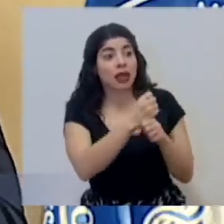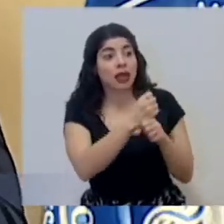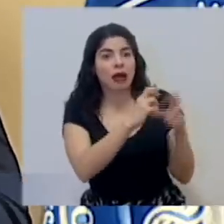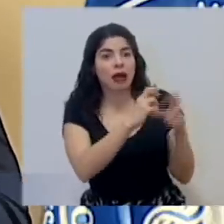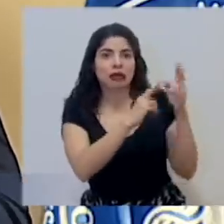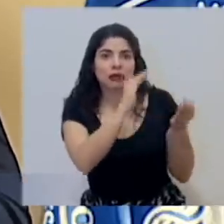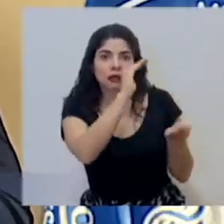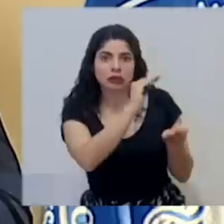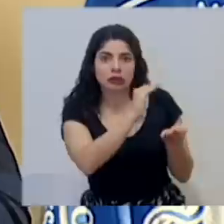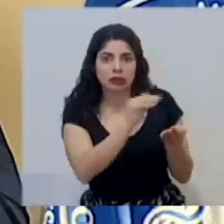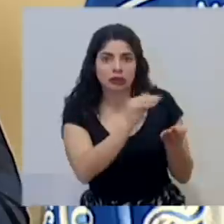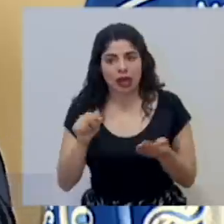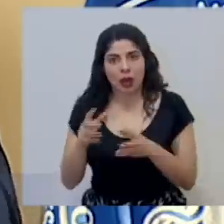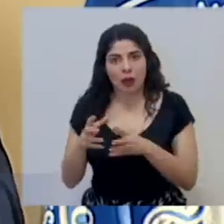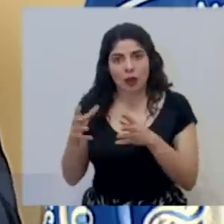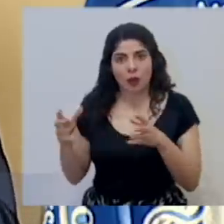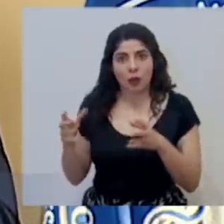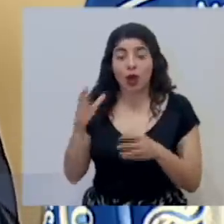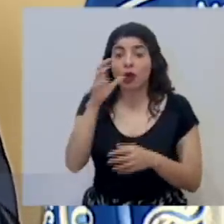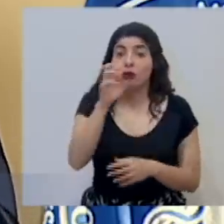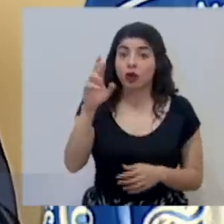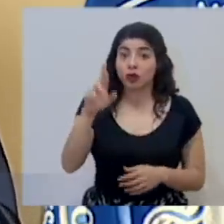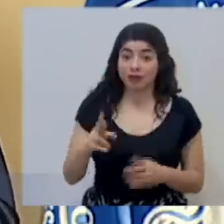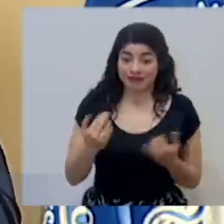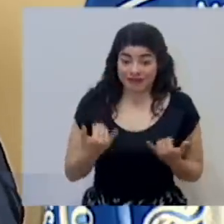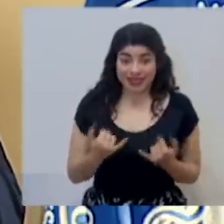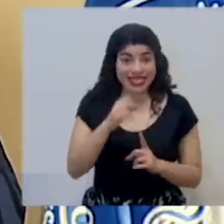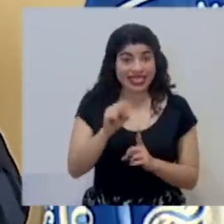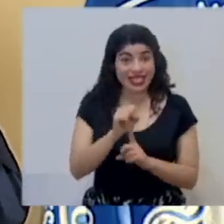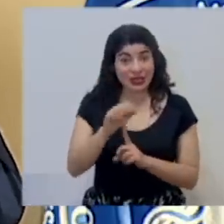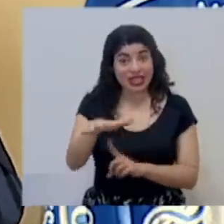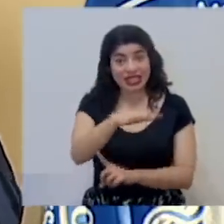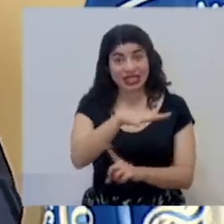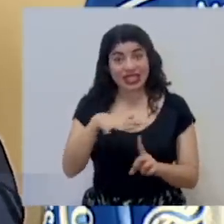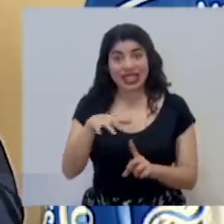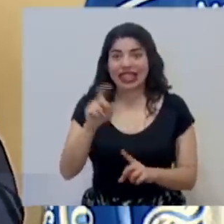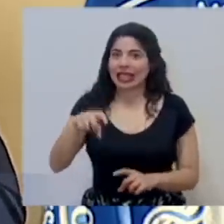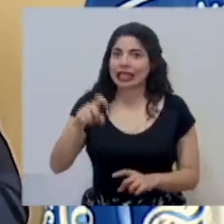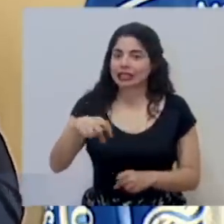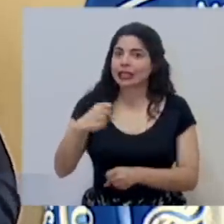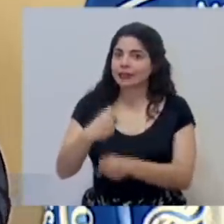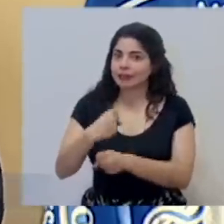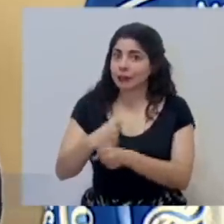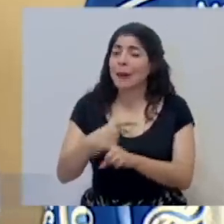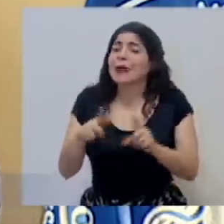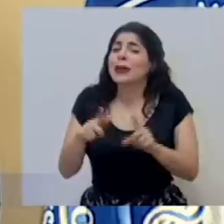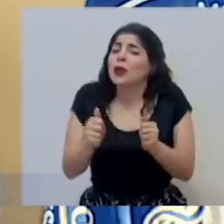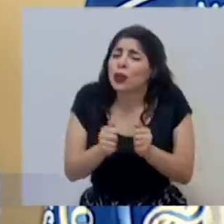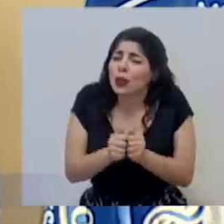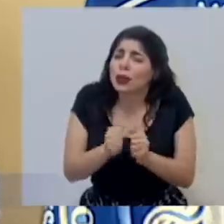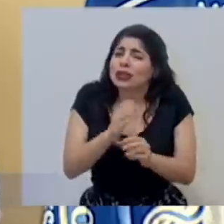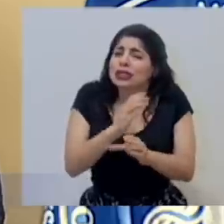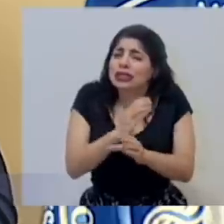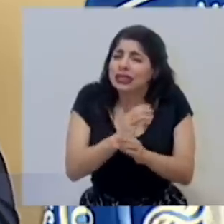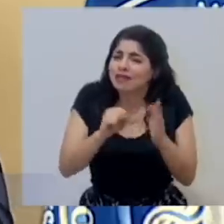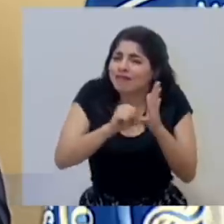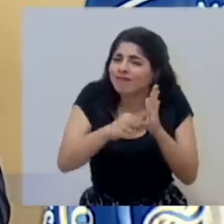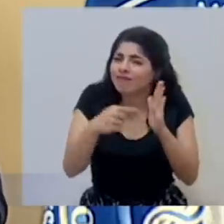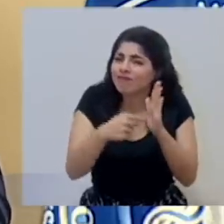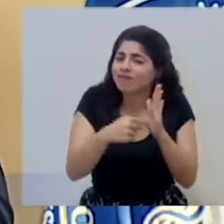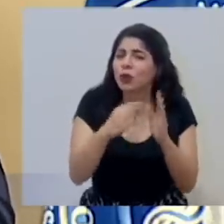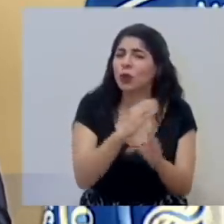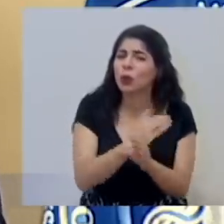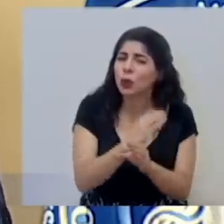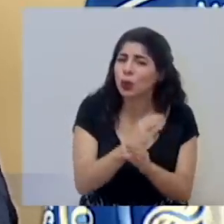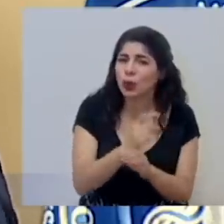El mensaje clave en esto es Costa Rica, por esta circunstancia, debe trabajar, pero cuidarse. Entonces, subrayamos